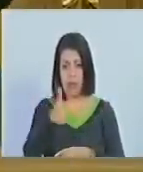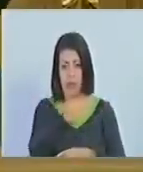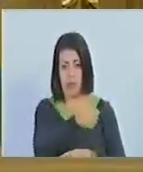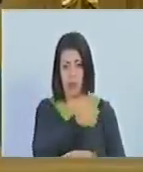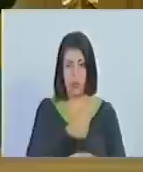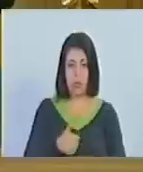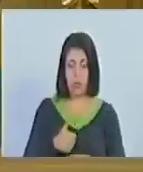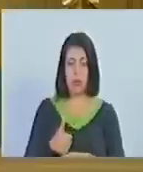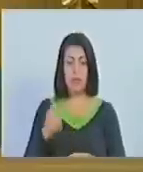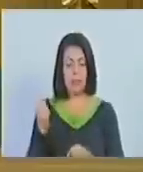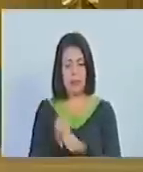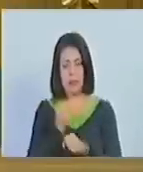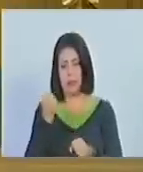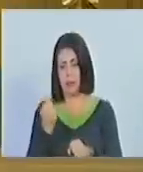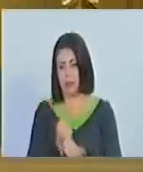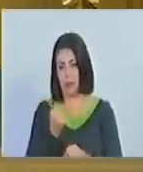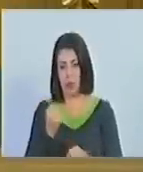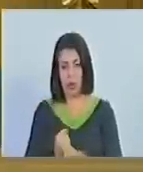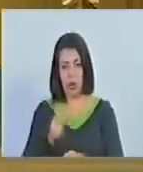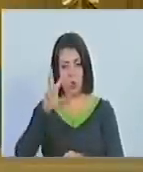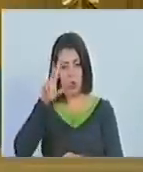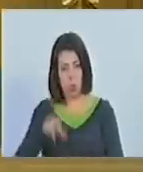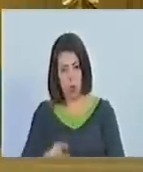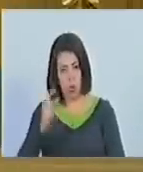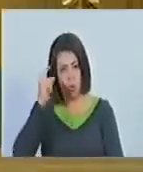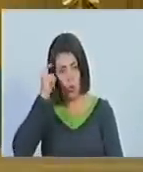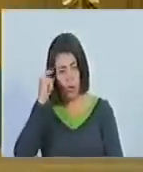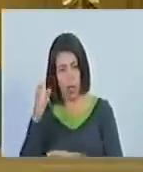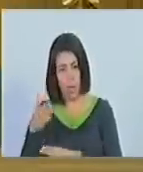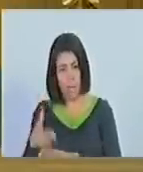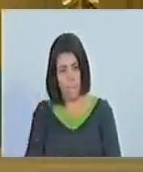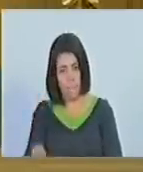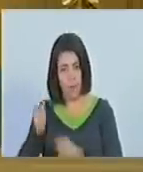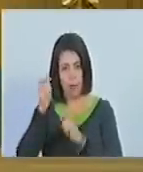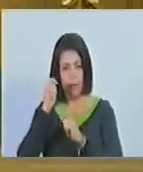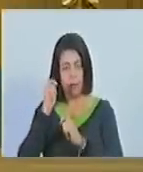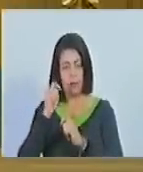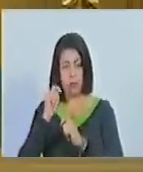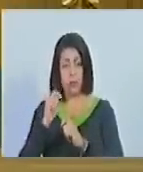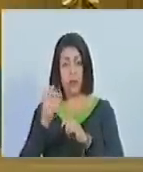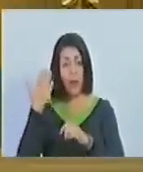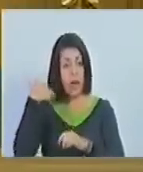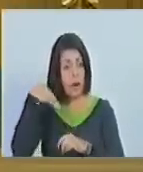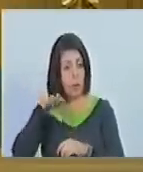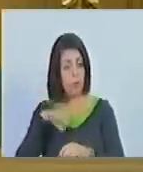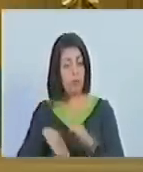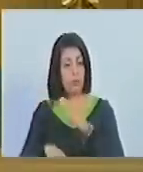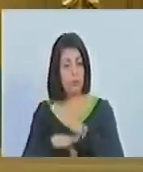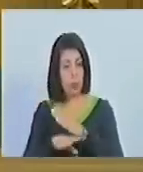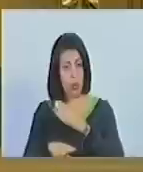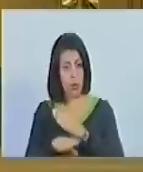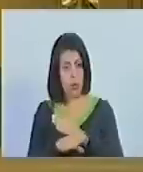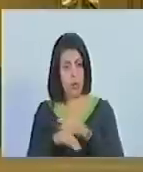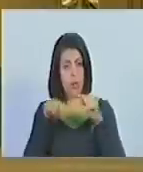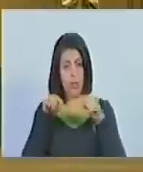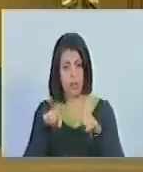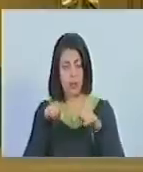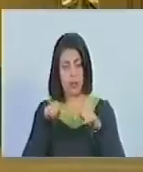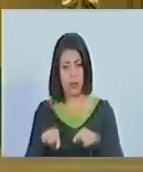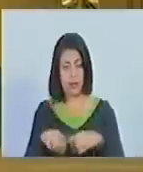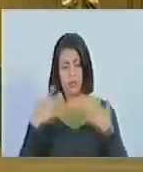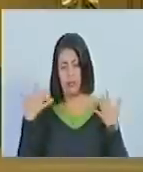una de las faenas diarias que lleva el pescador y la pescadora y aún así bajo esta